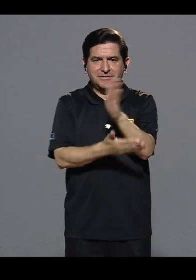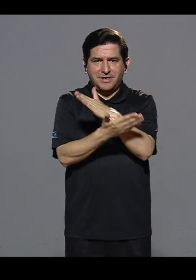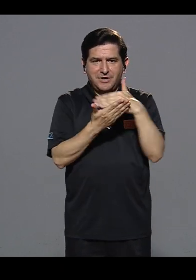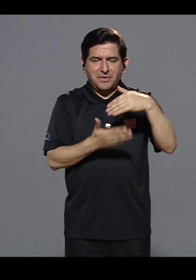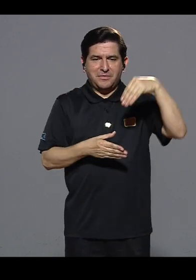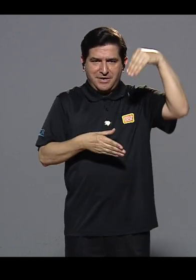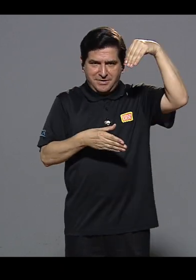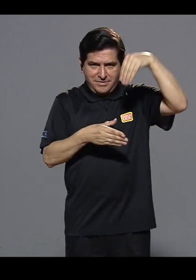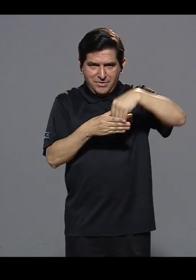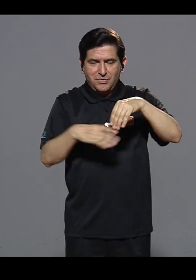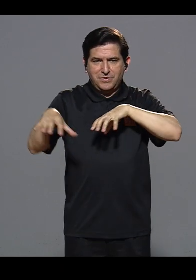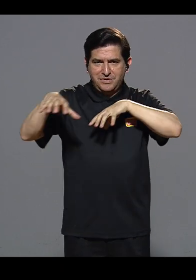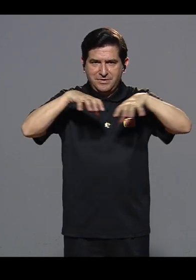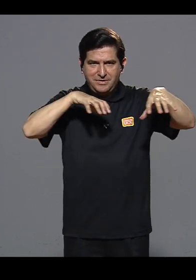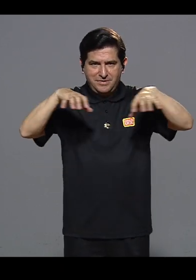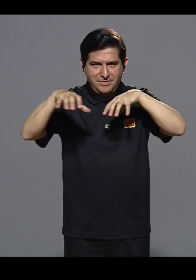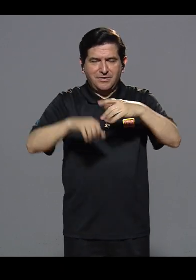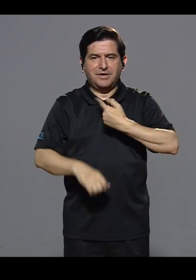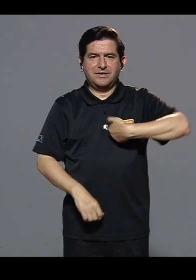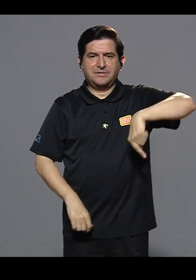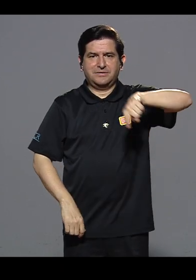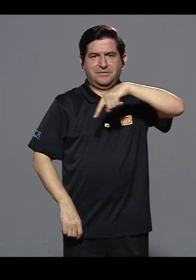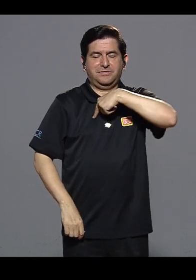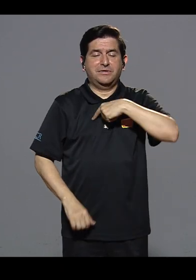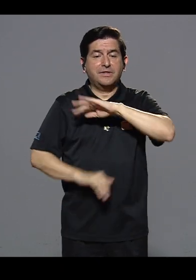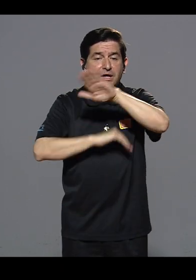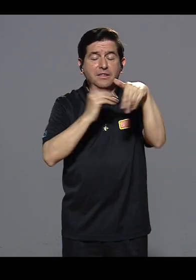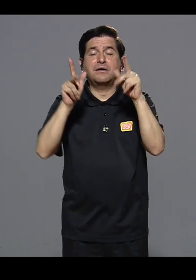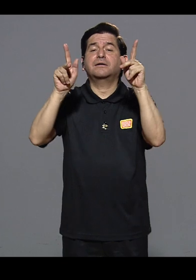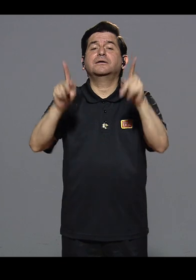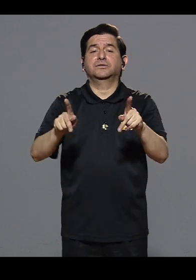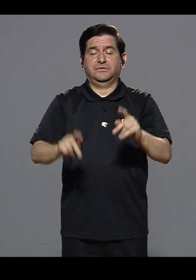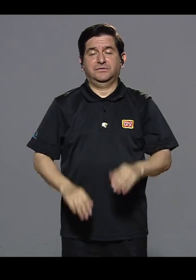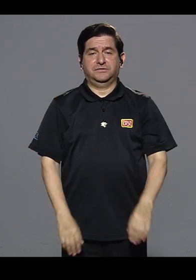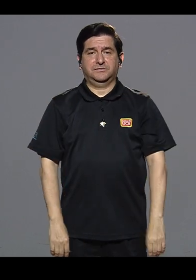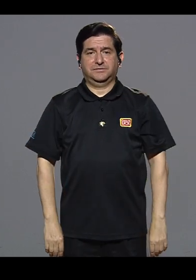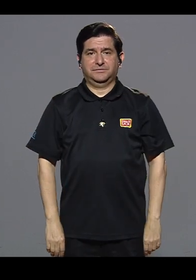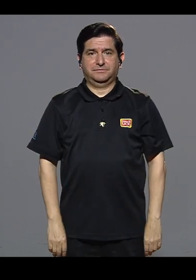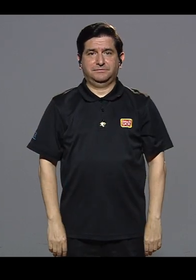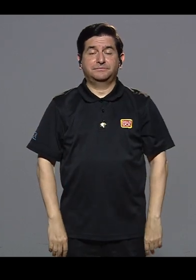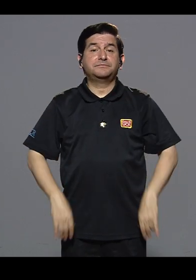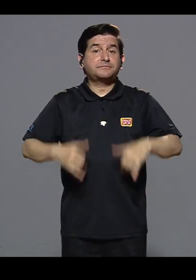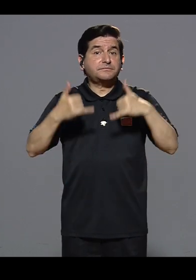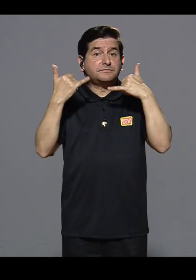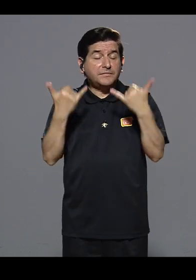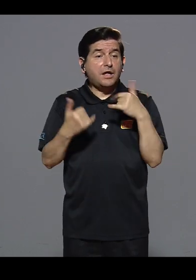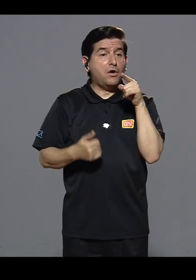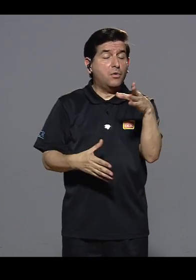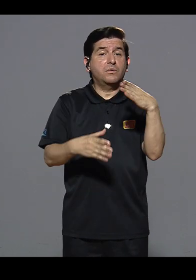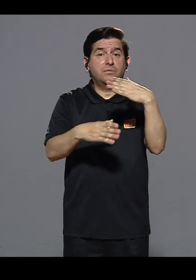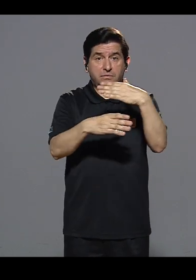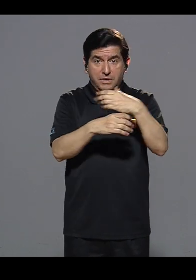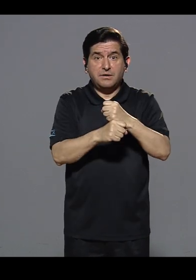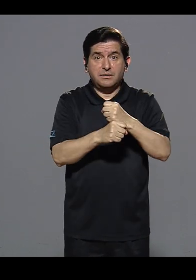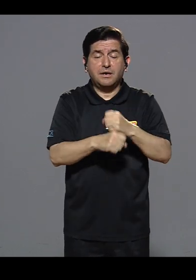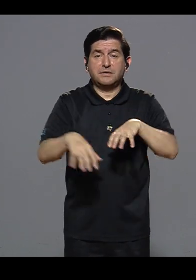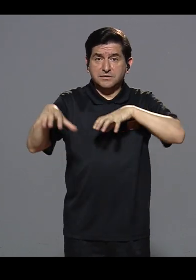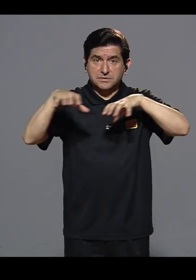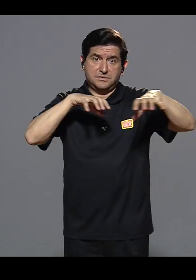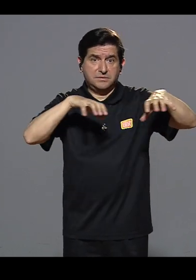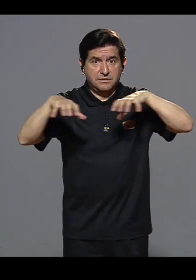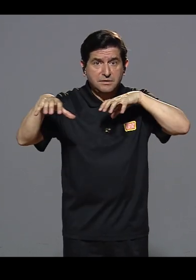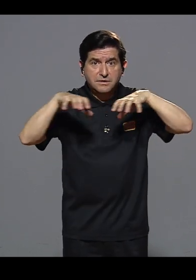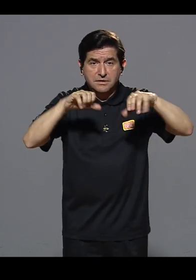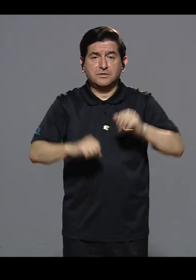exclusión debería de formar parte de nuestras actividades con todos los seres humanos. Y ahora él